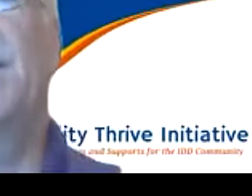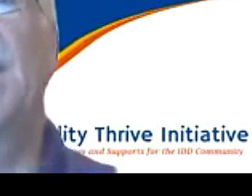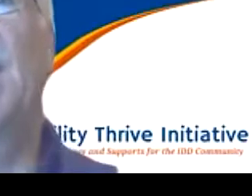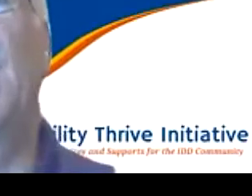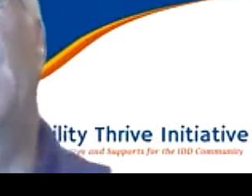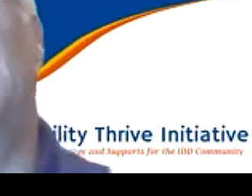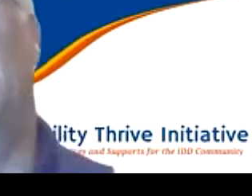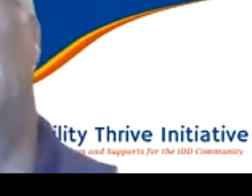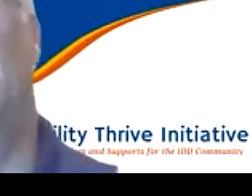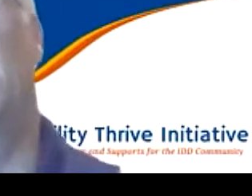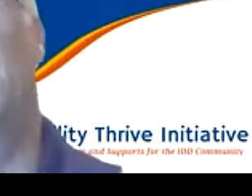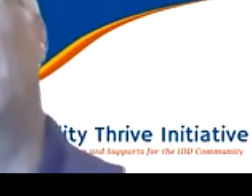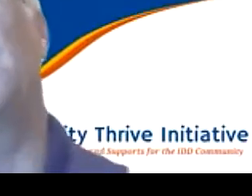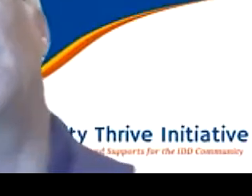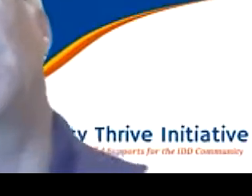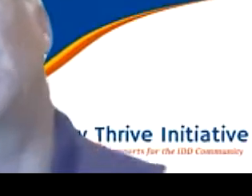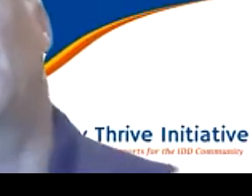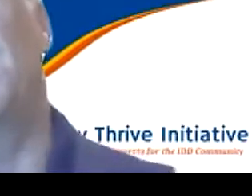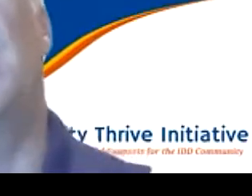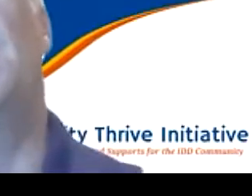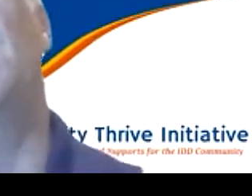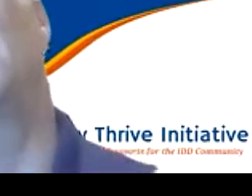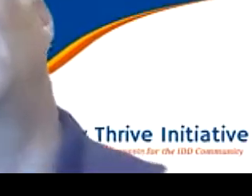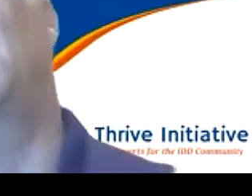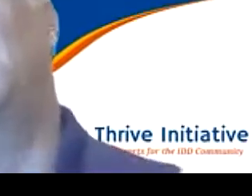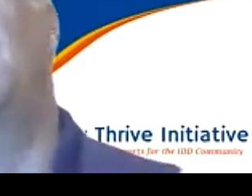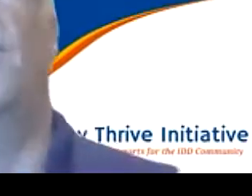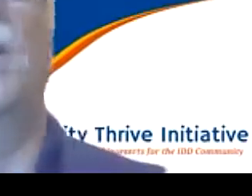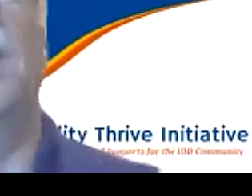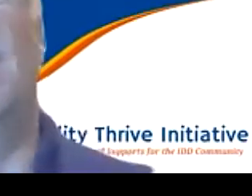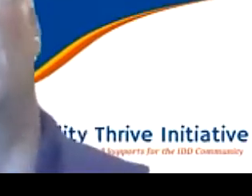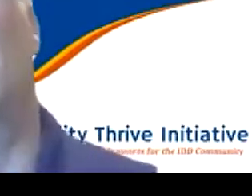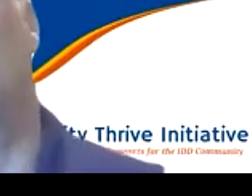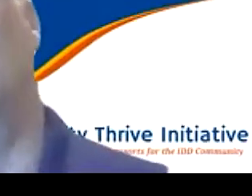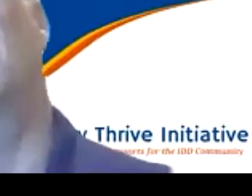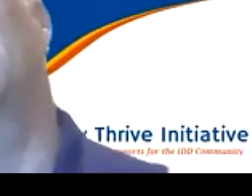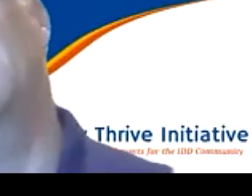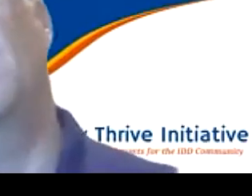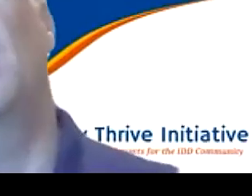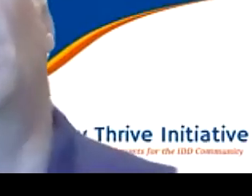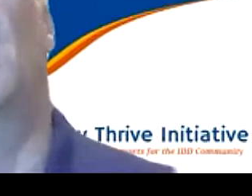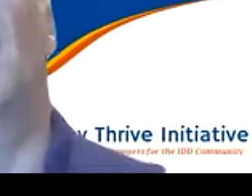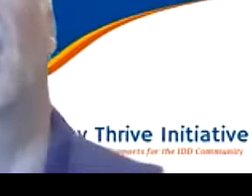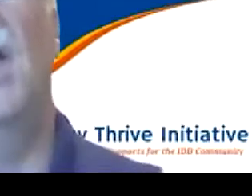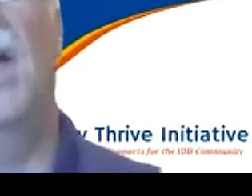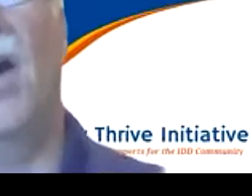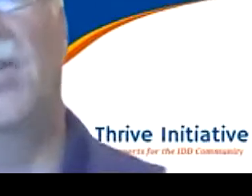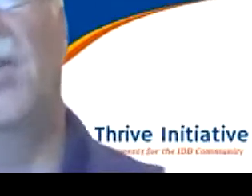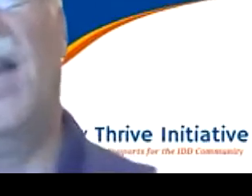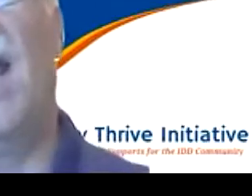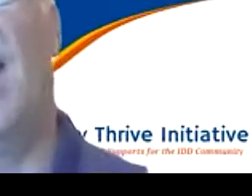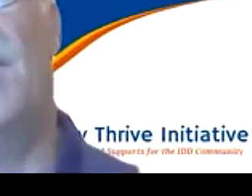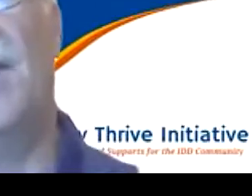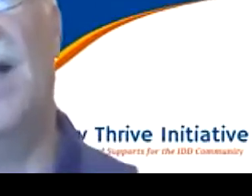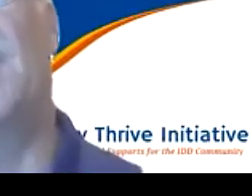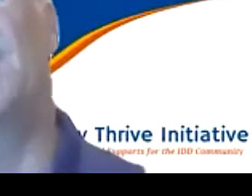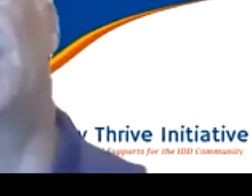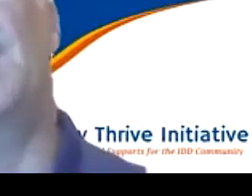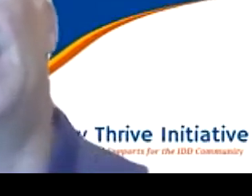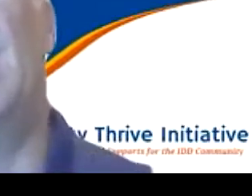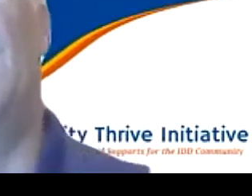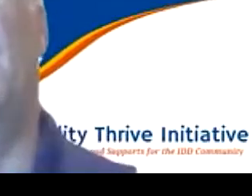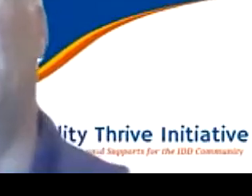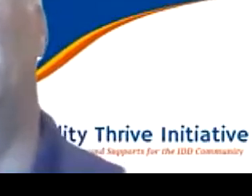es como mencionó Edward, lo que es la comunicación, ¿verdad? Que aquellos servicios que están empezando a reintegrarse en la comunidad, como